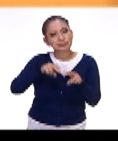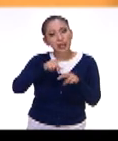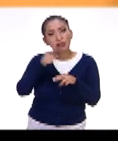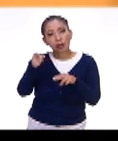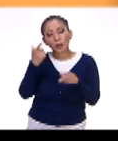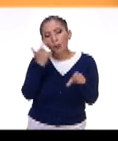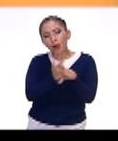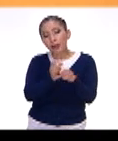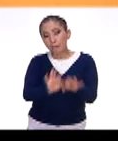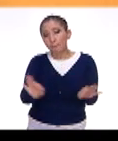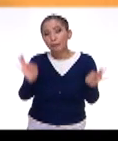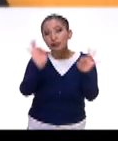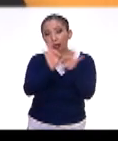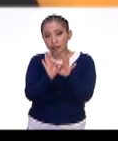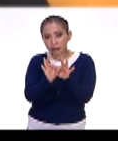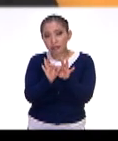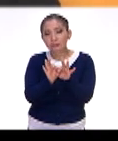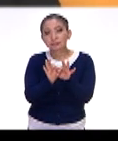démonos cuenta de la importancia,